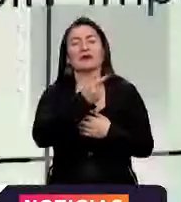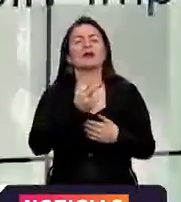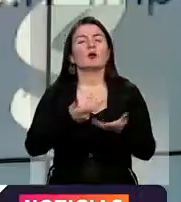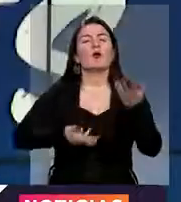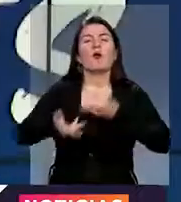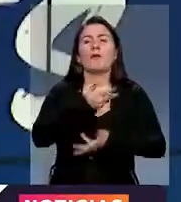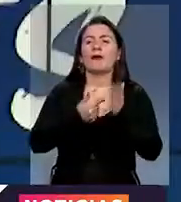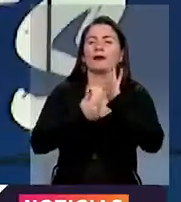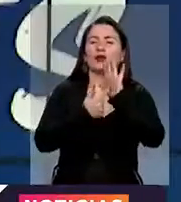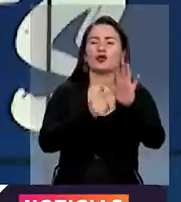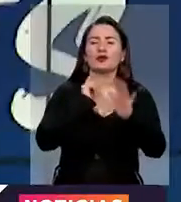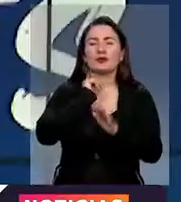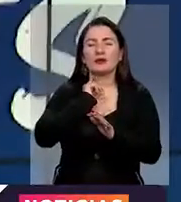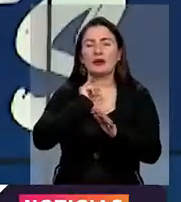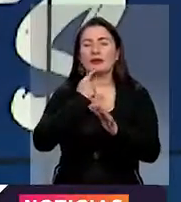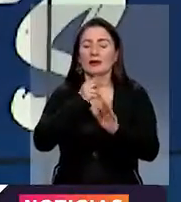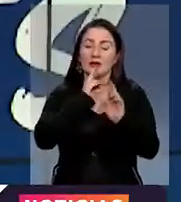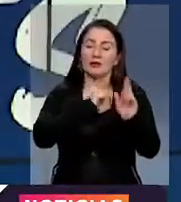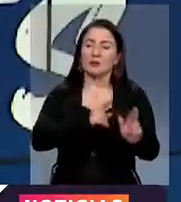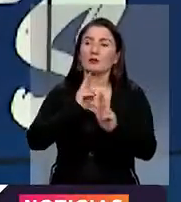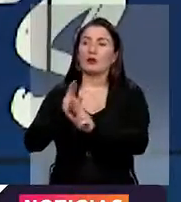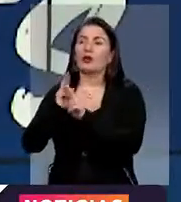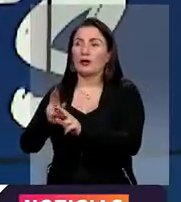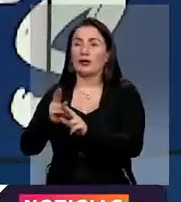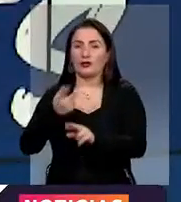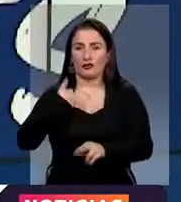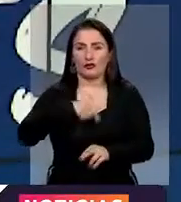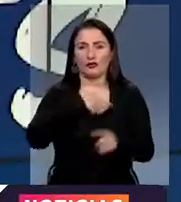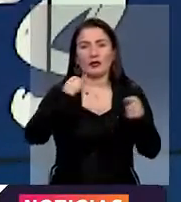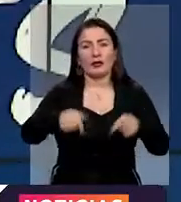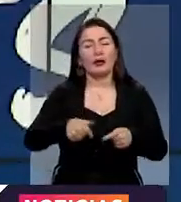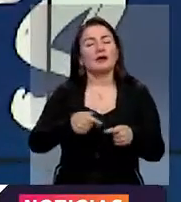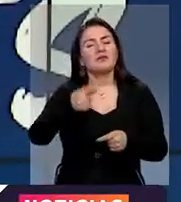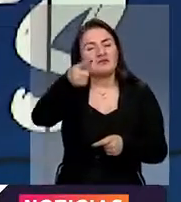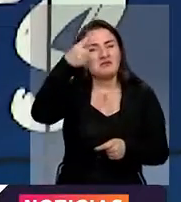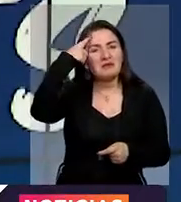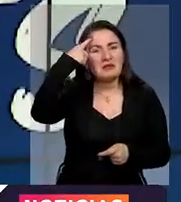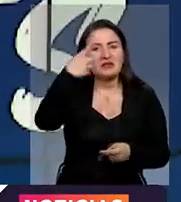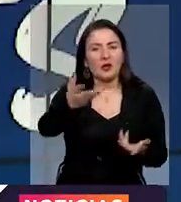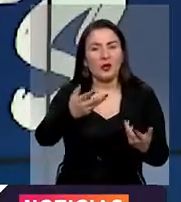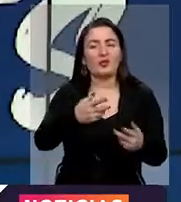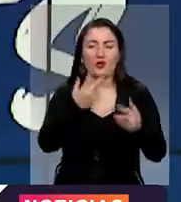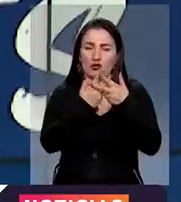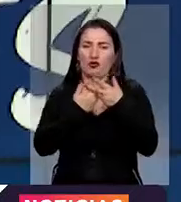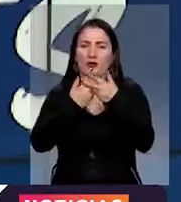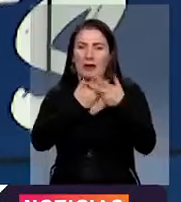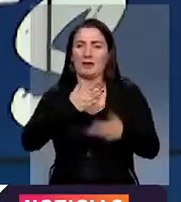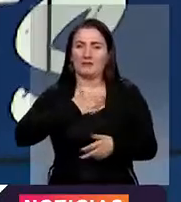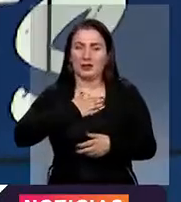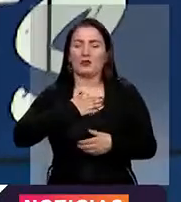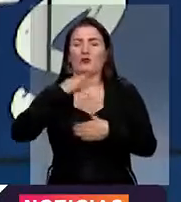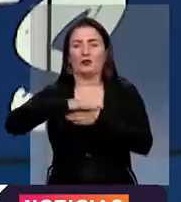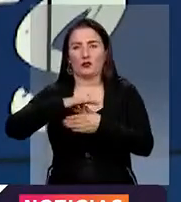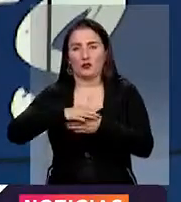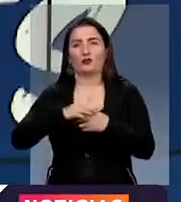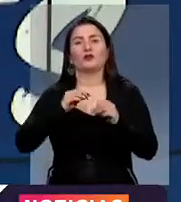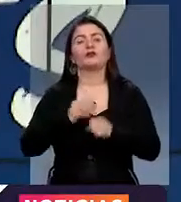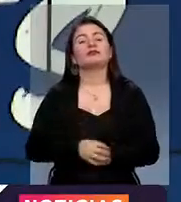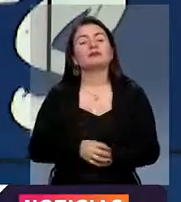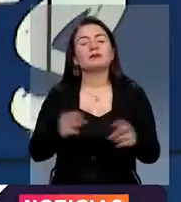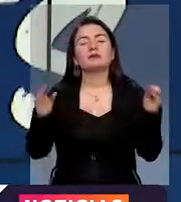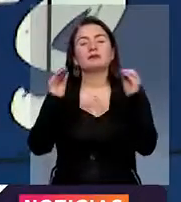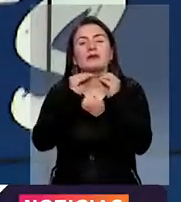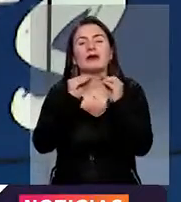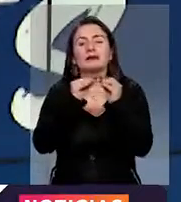compartiendo con ustedes y respondiéndoles en vivo y en directo lo que piensan a través de este numeral. Y muy importante, que vamos a estar participando